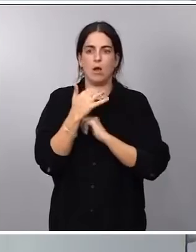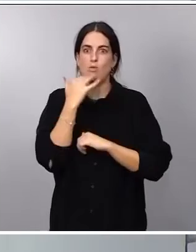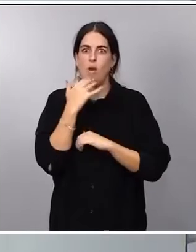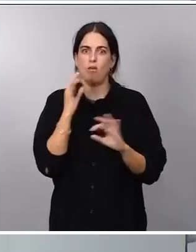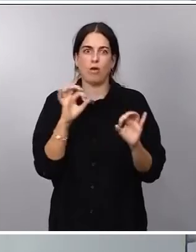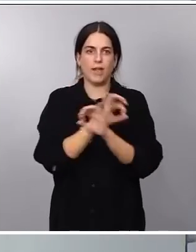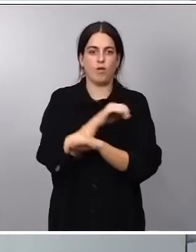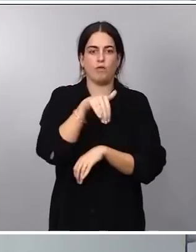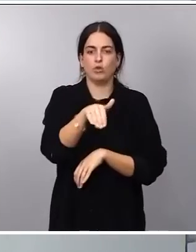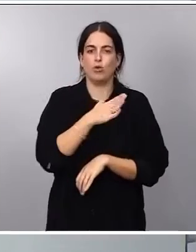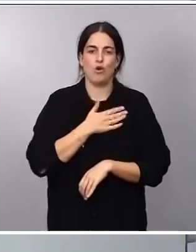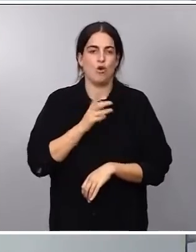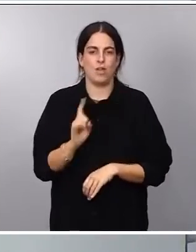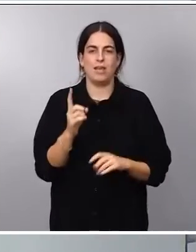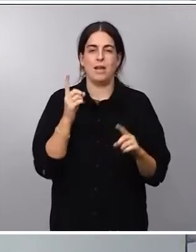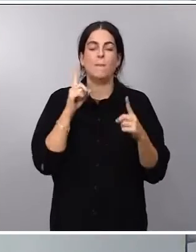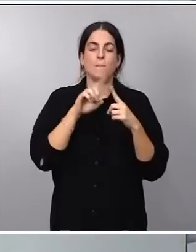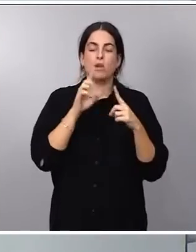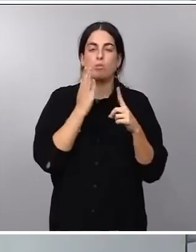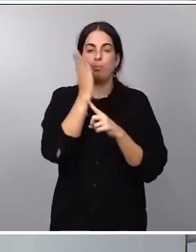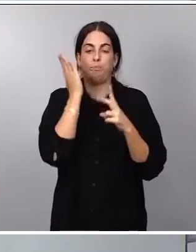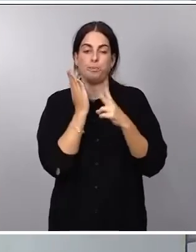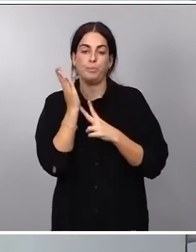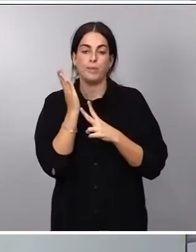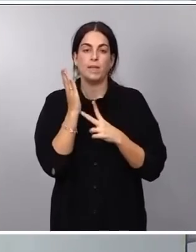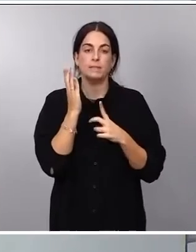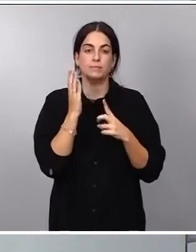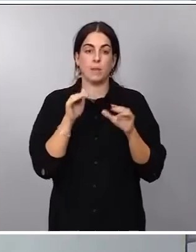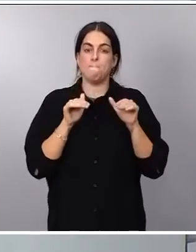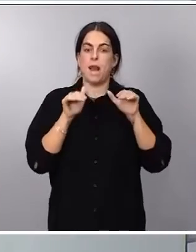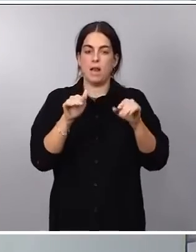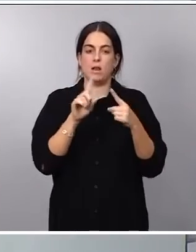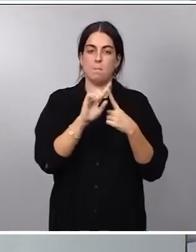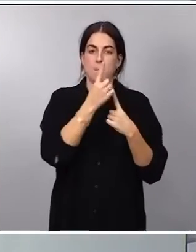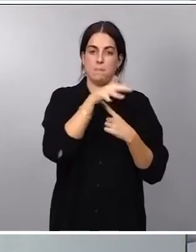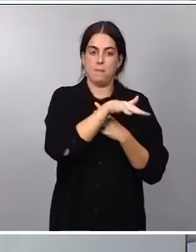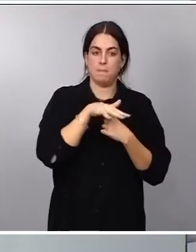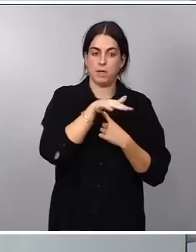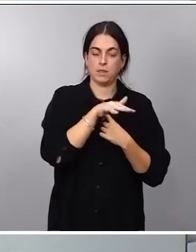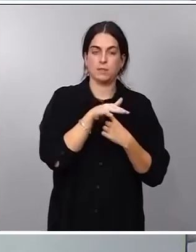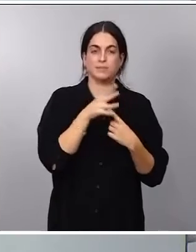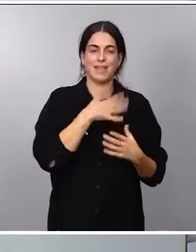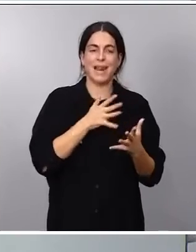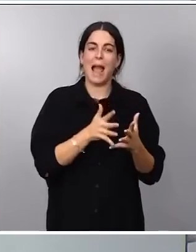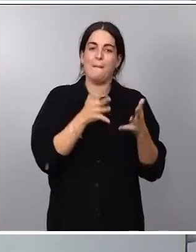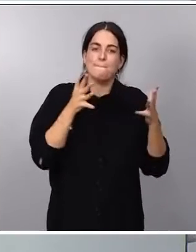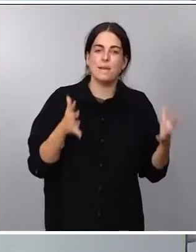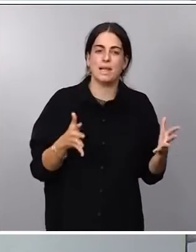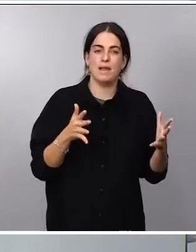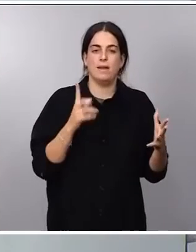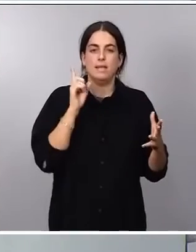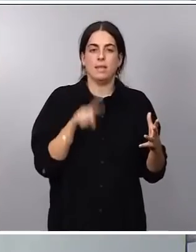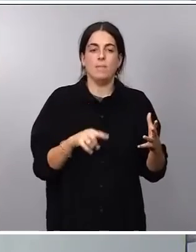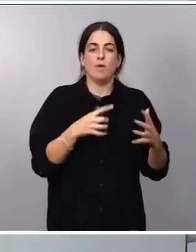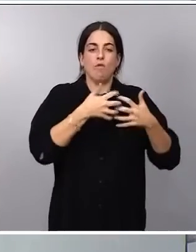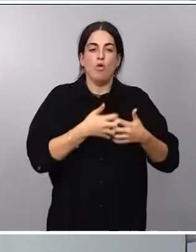estamos trabajando en dos líneas en paralelo. Por una parte, ampliar y mejorar el funcionamiento del Código de Buenas